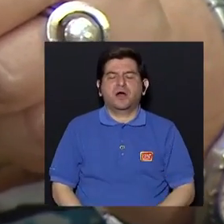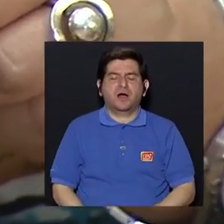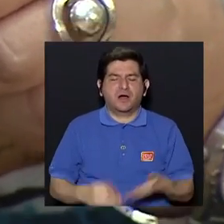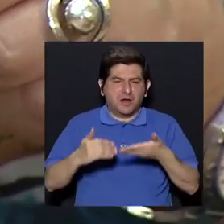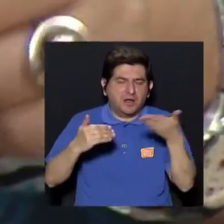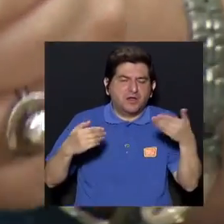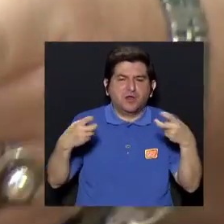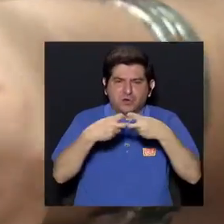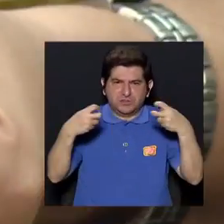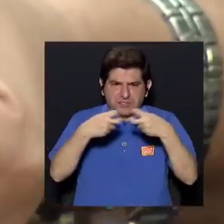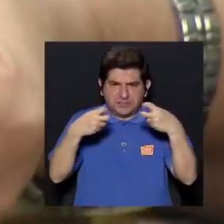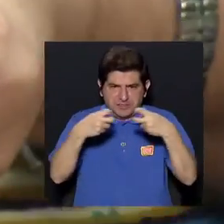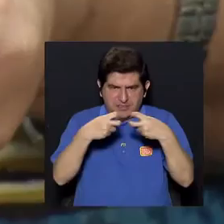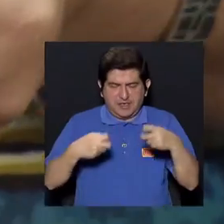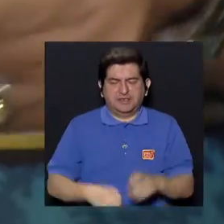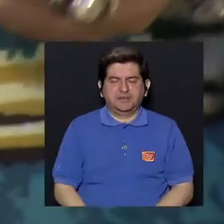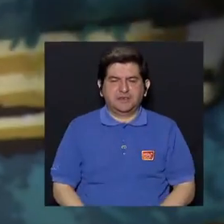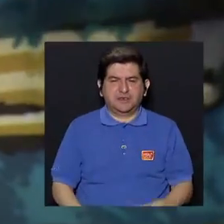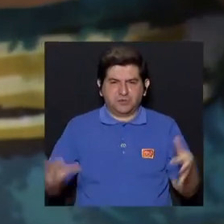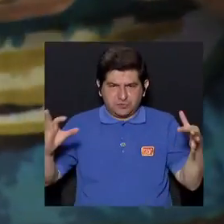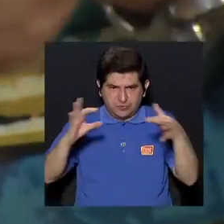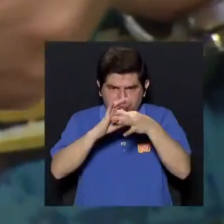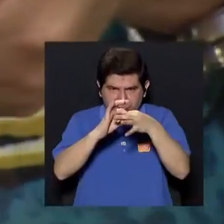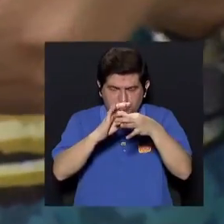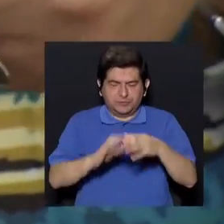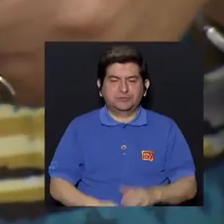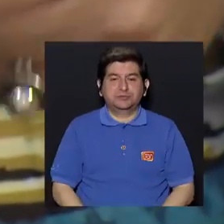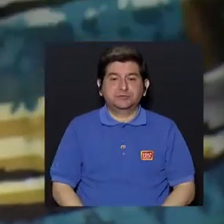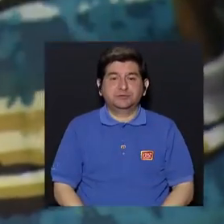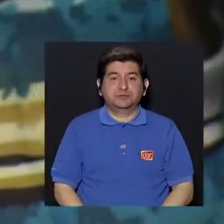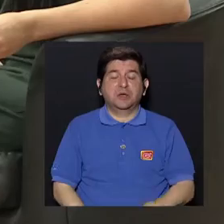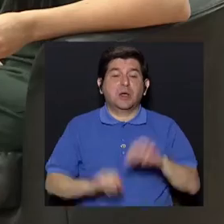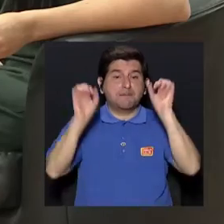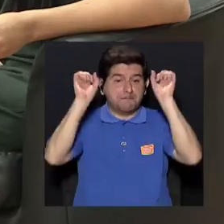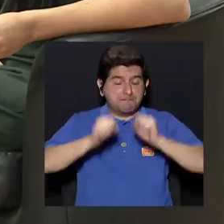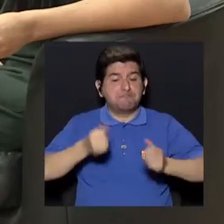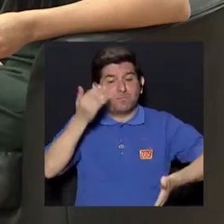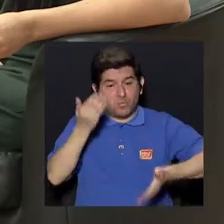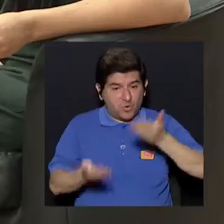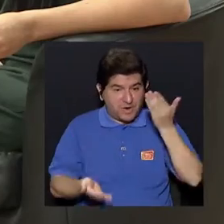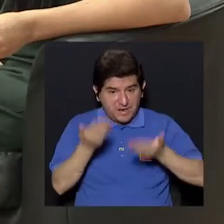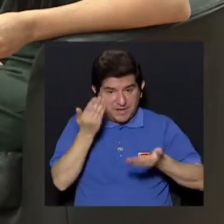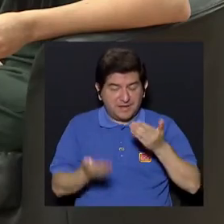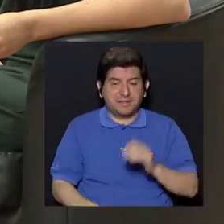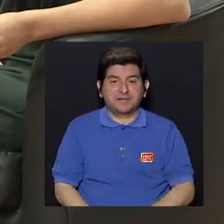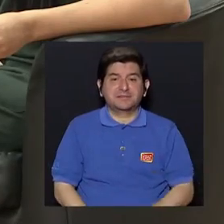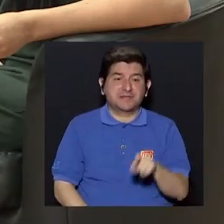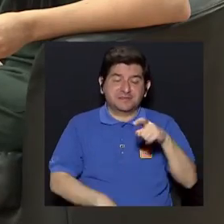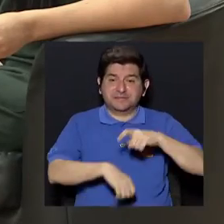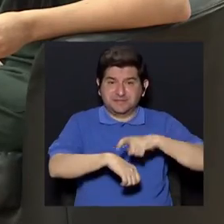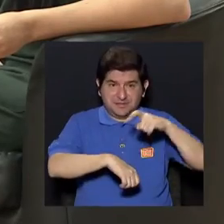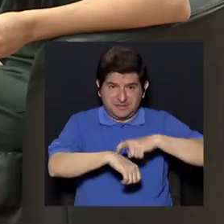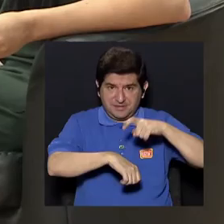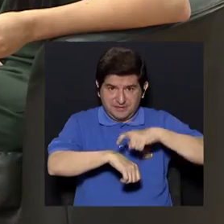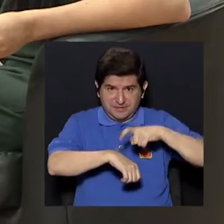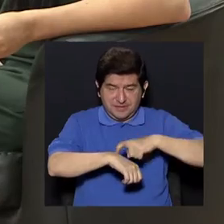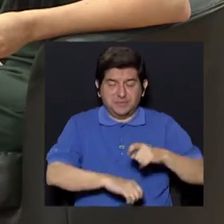electrónicos, los contactos entre una batería y otra, porque sí se nos podrían,